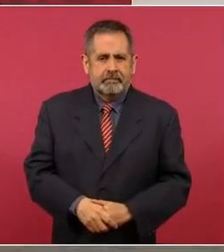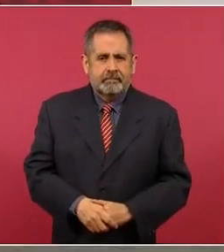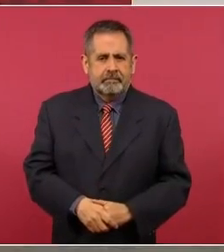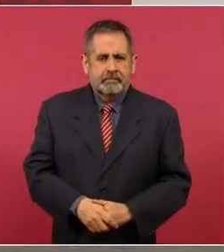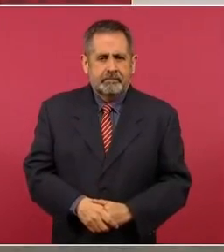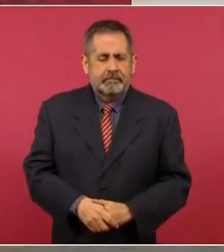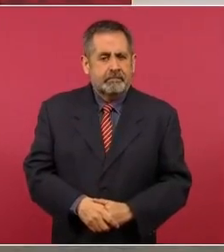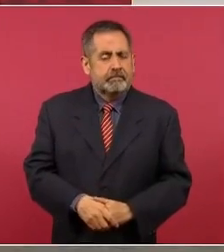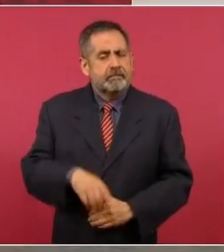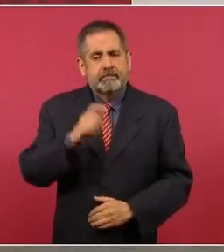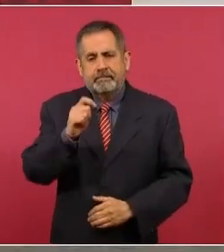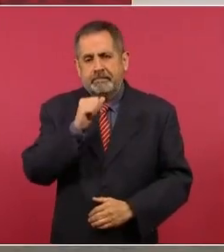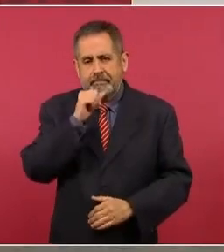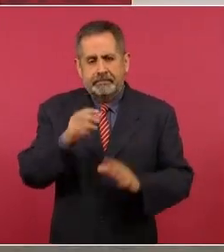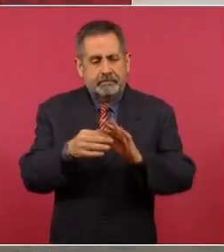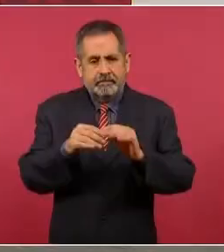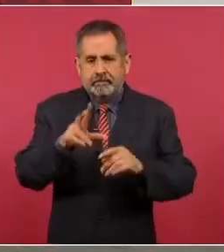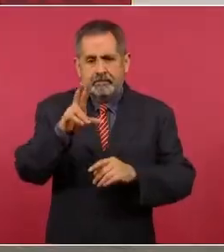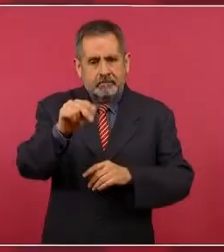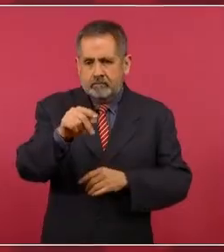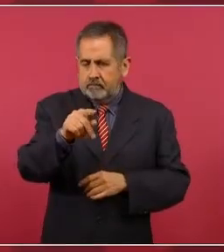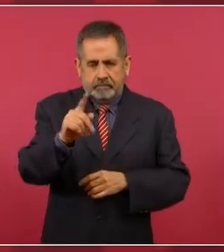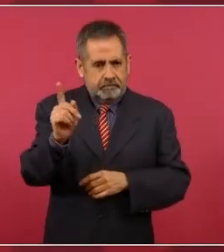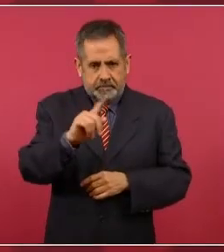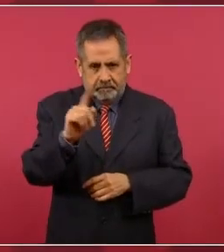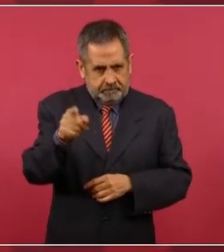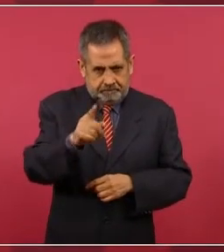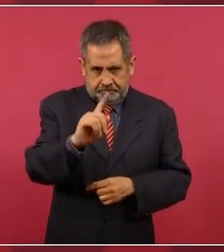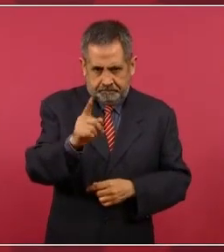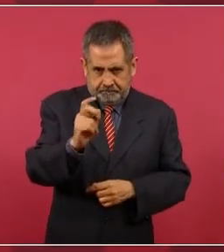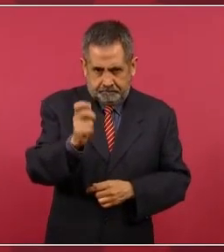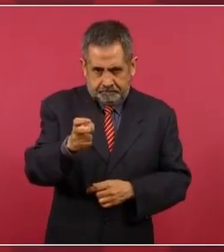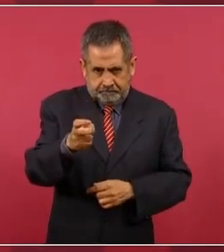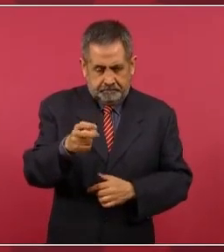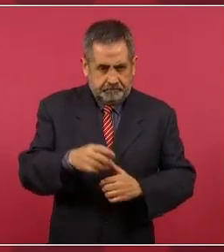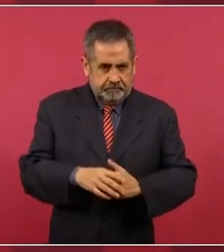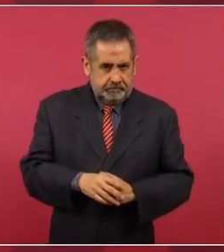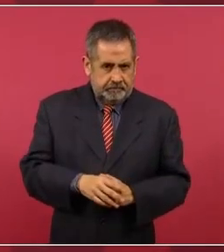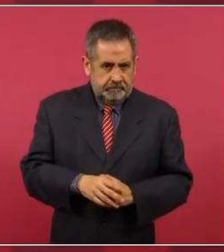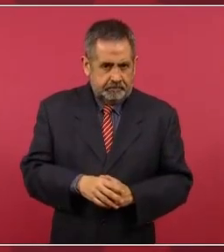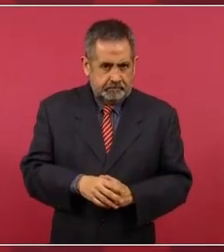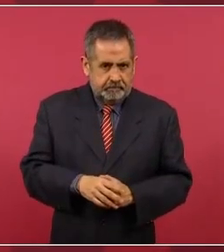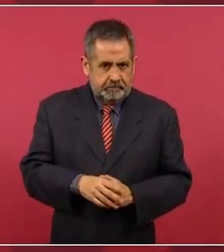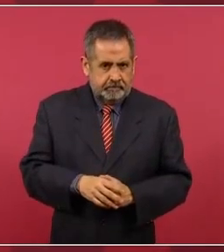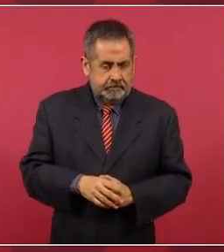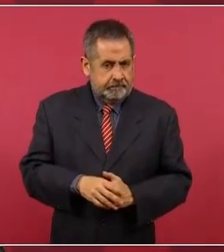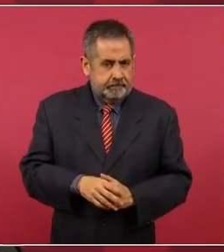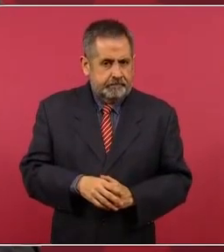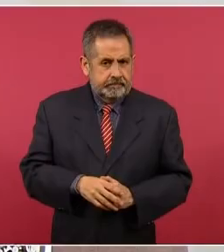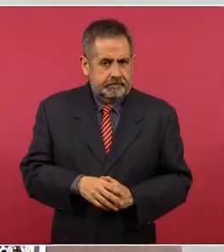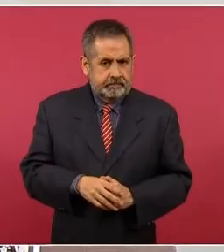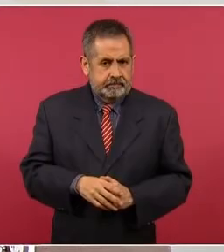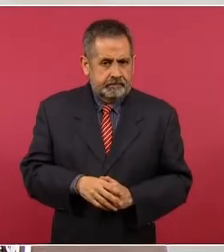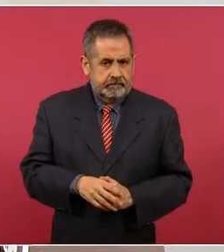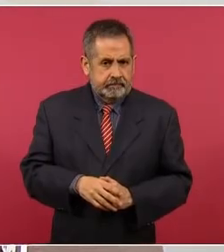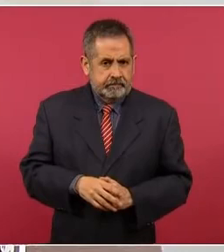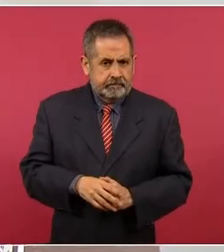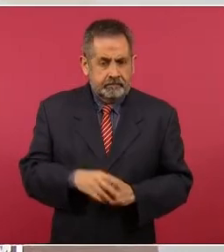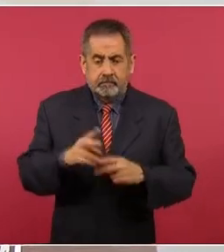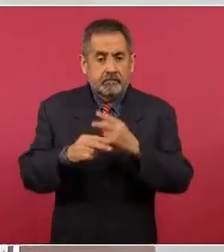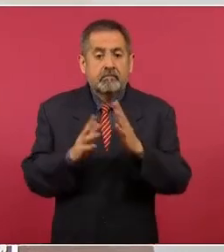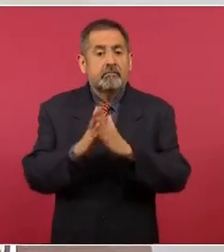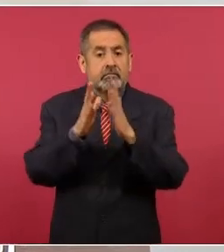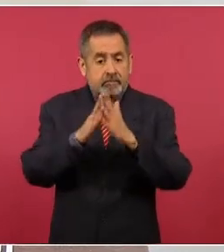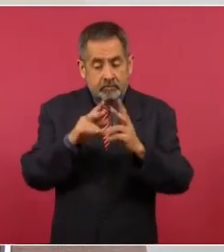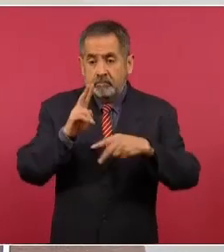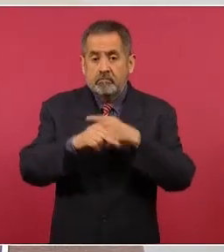Nada más, no vaya a ser que no participen, porque